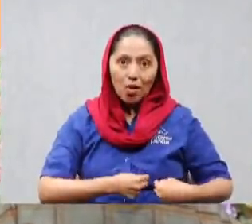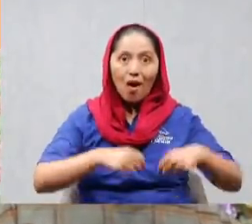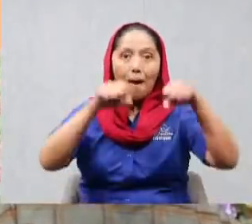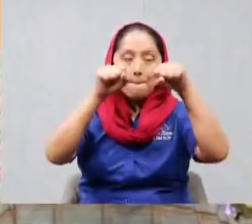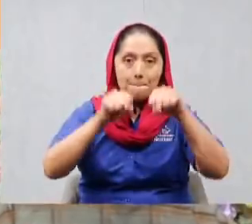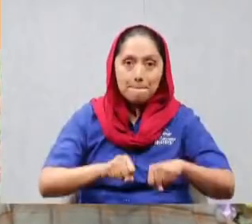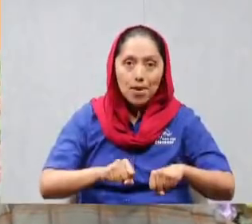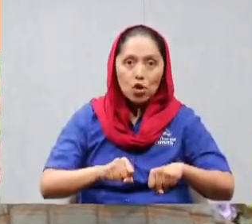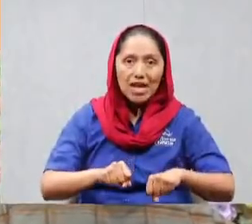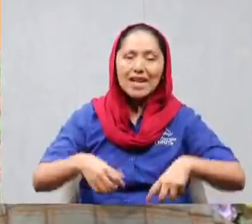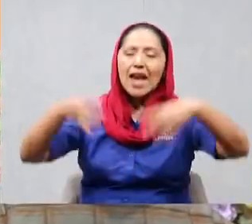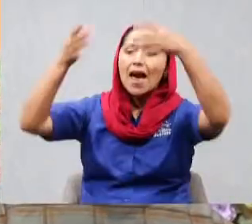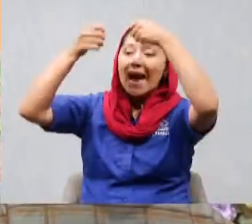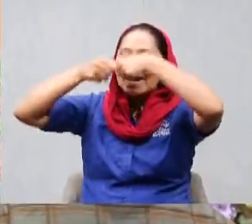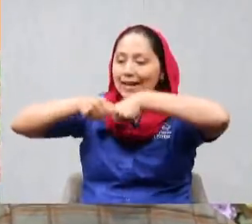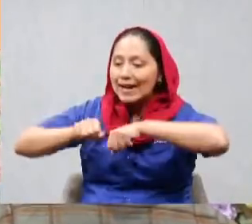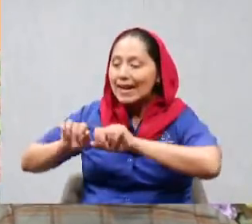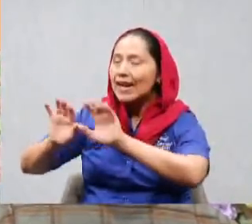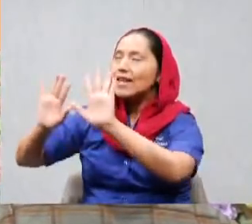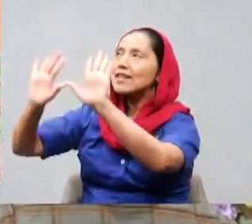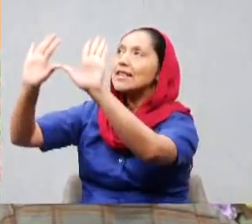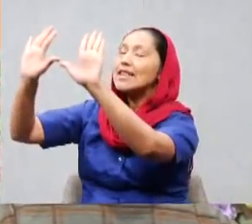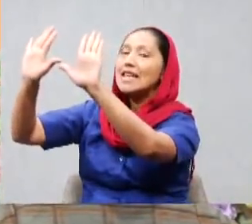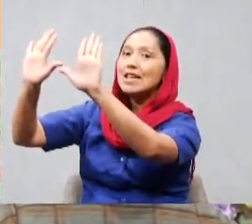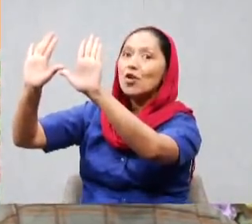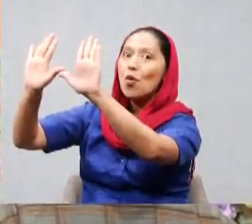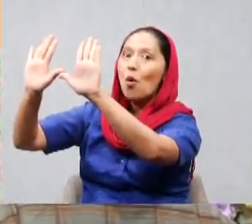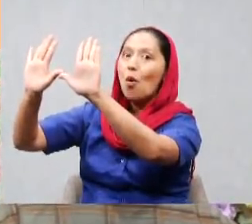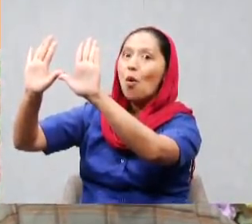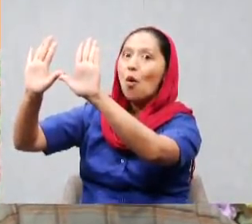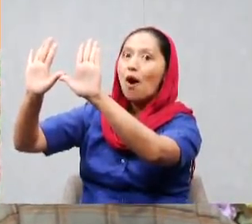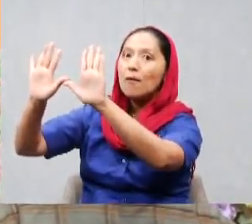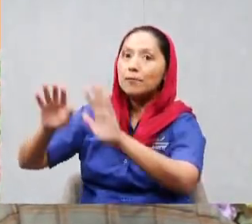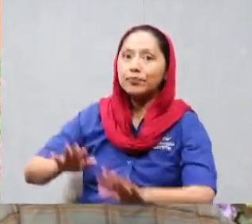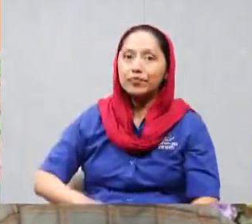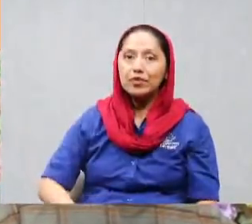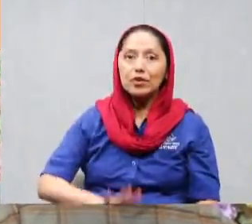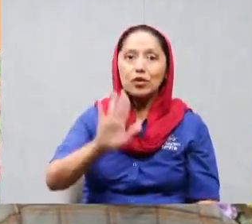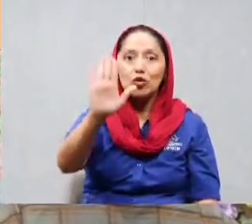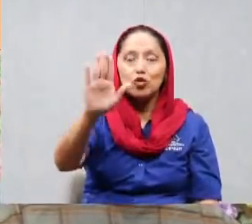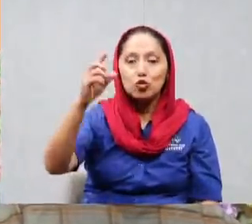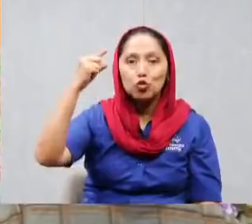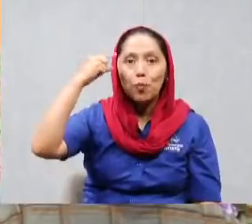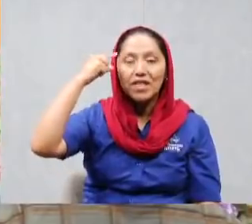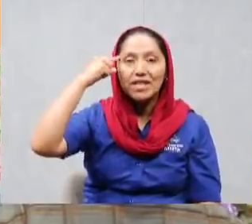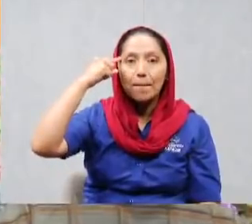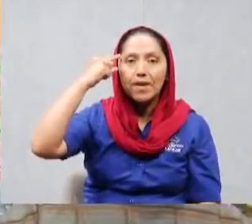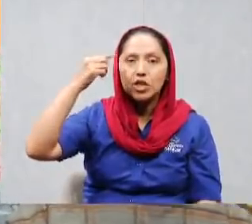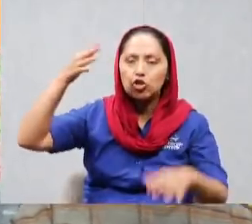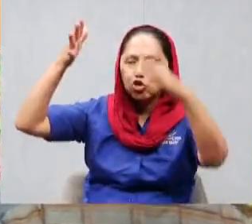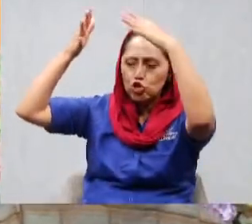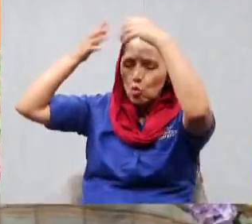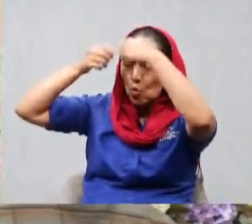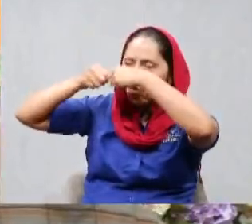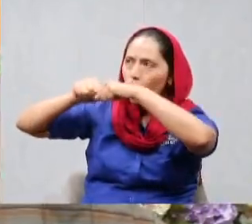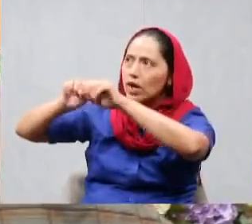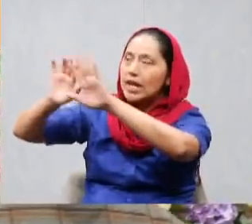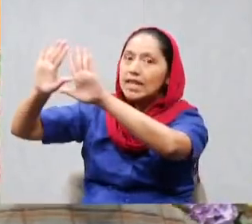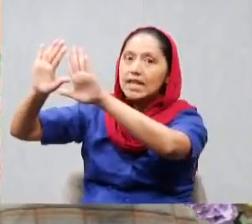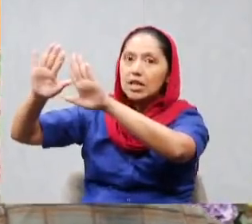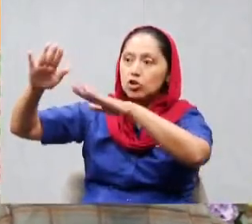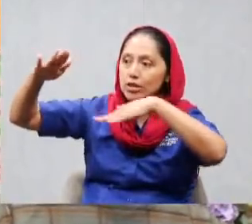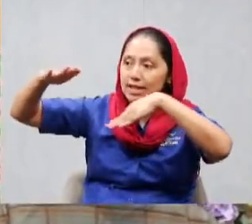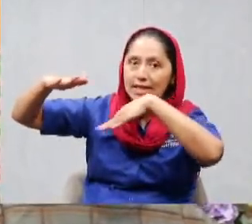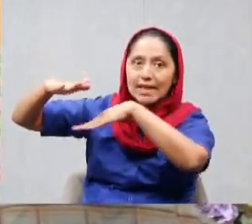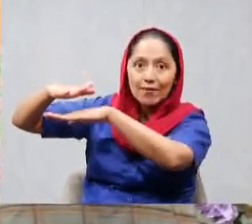en su corazón ponga su pensamiento sus rostros a los pies del